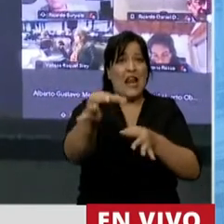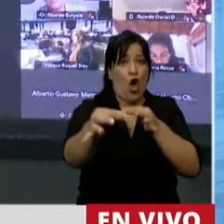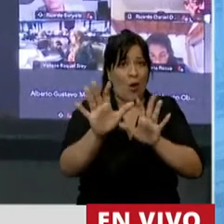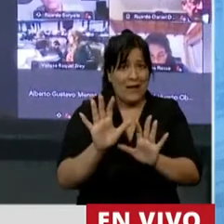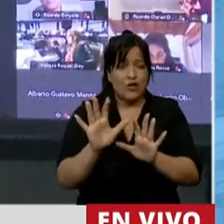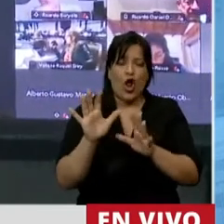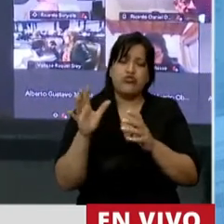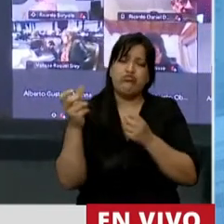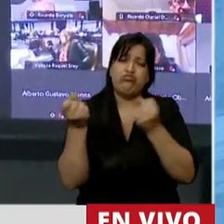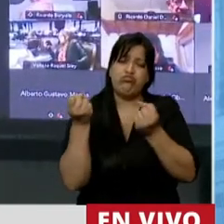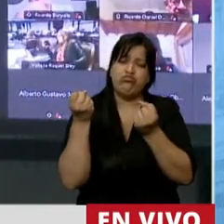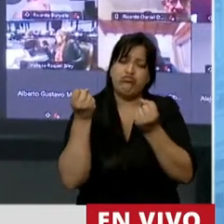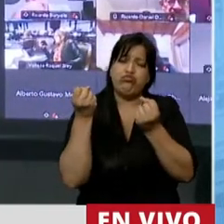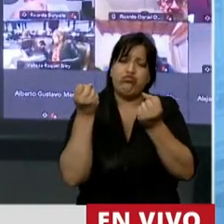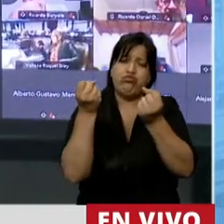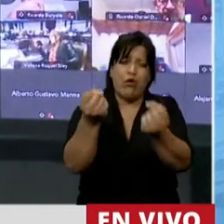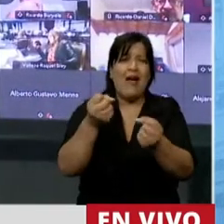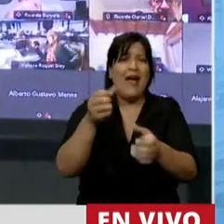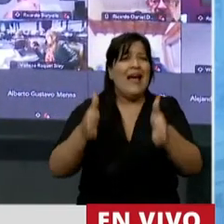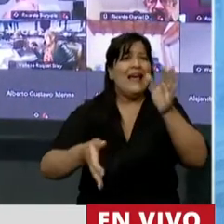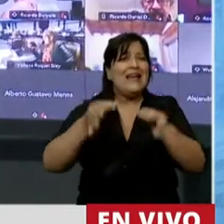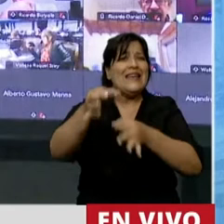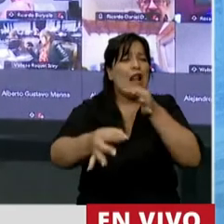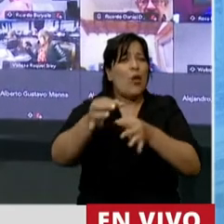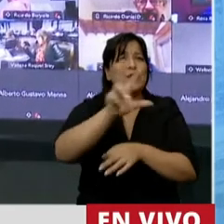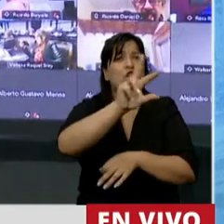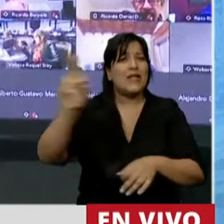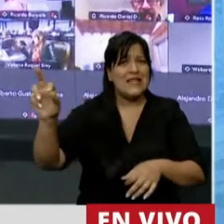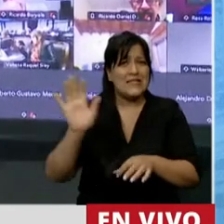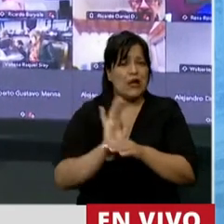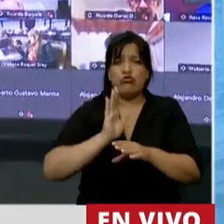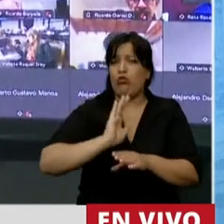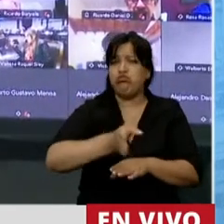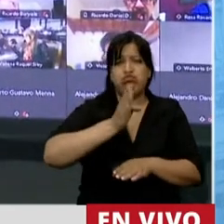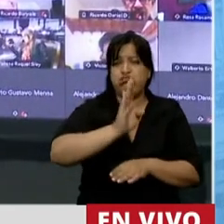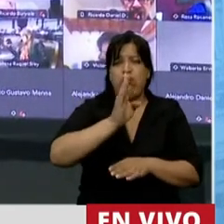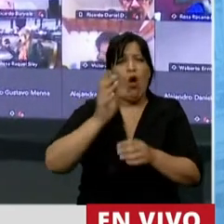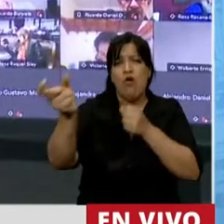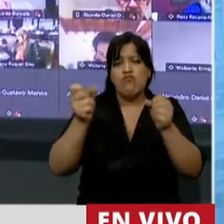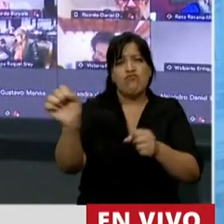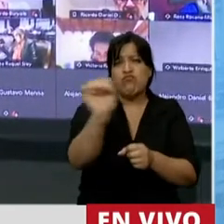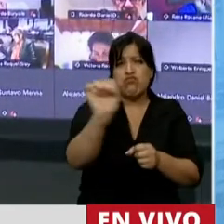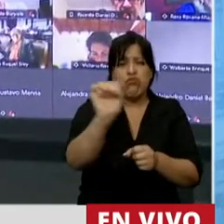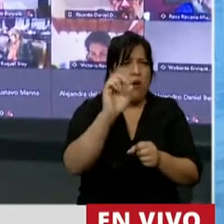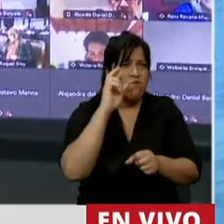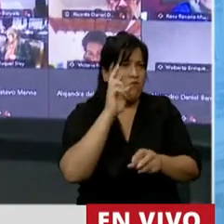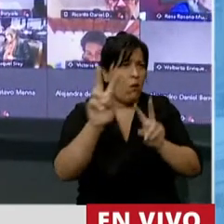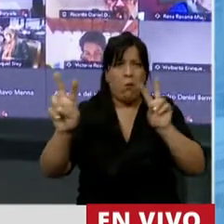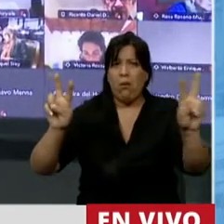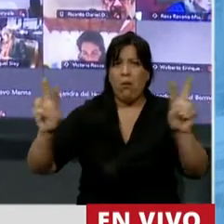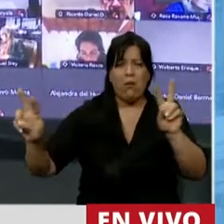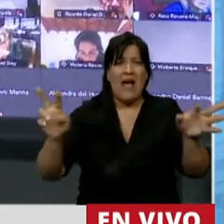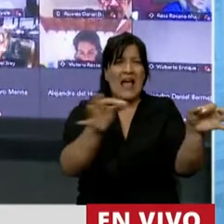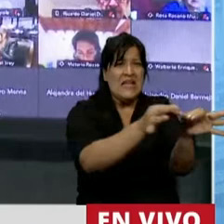Presidente, 300 kilómetros ininterrumpidos de incendios en las islas,